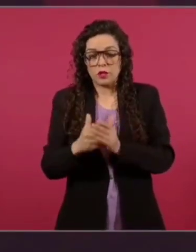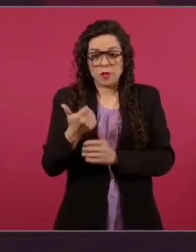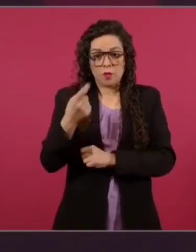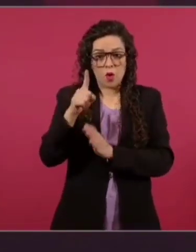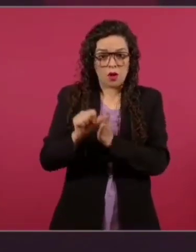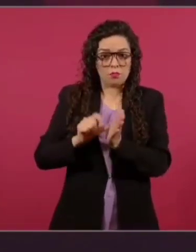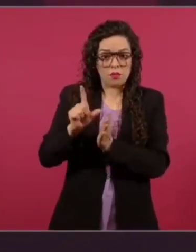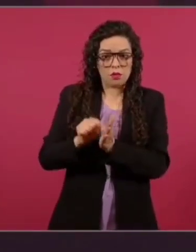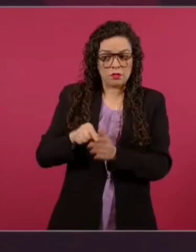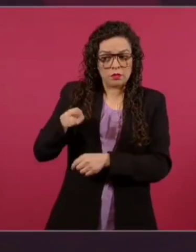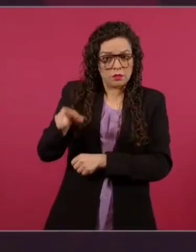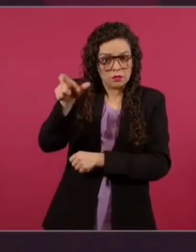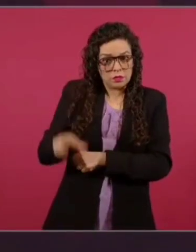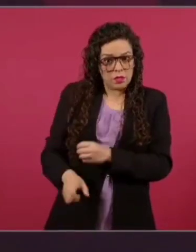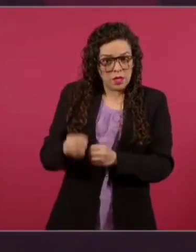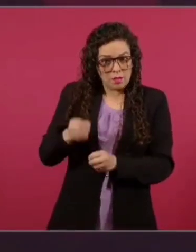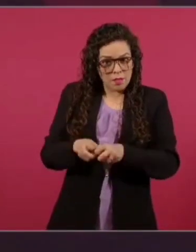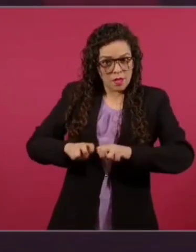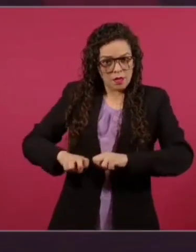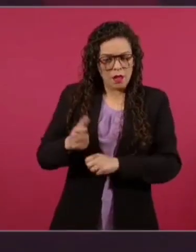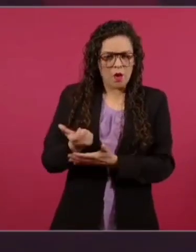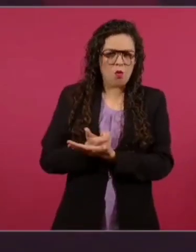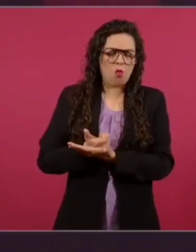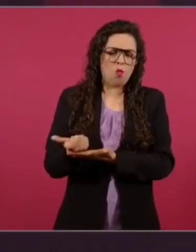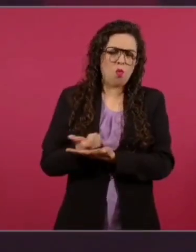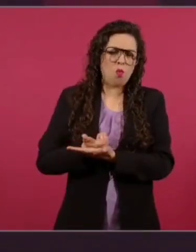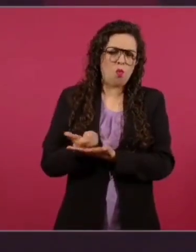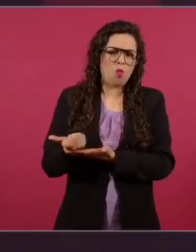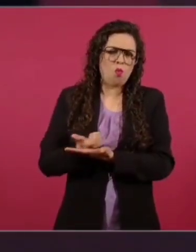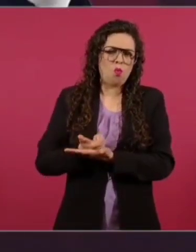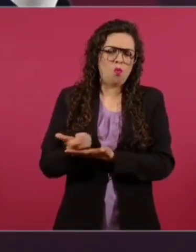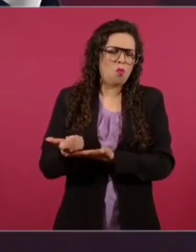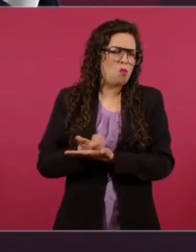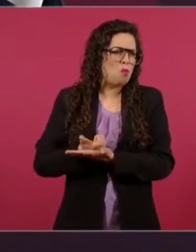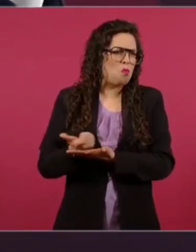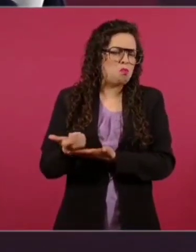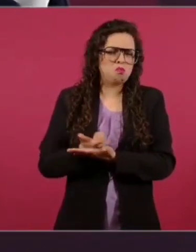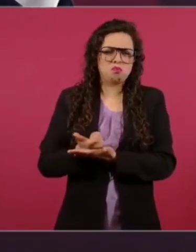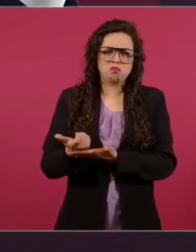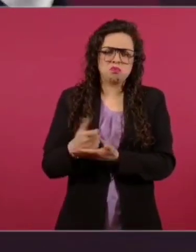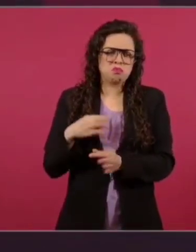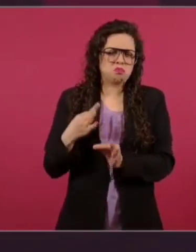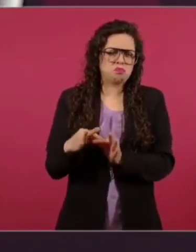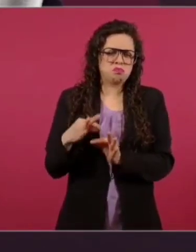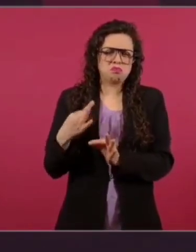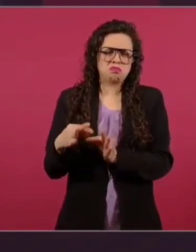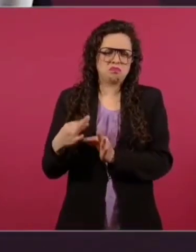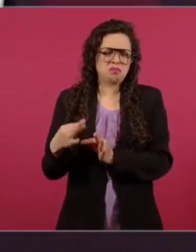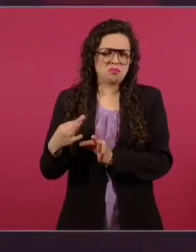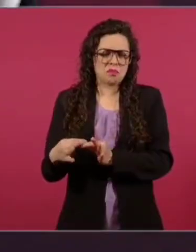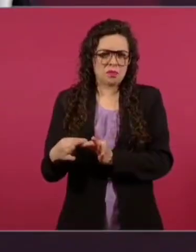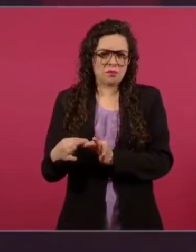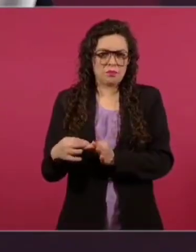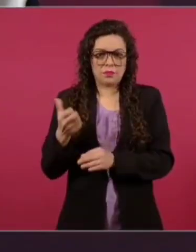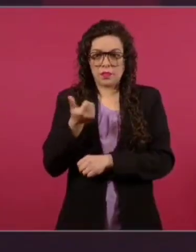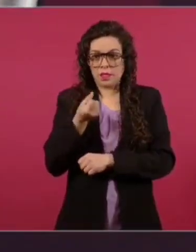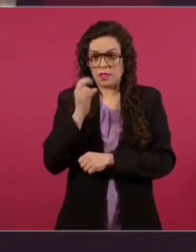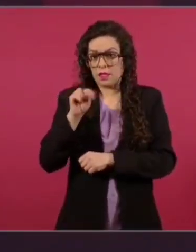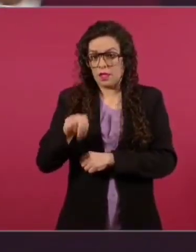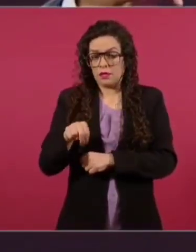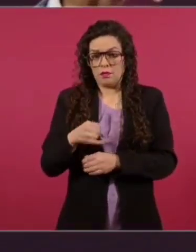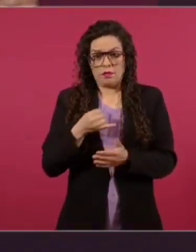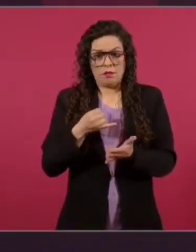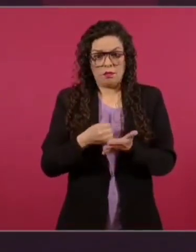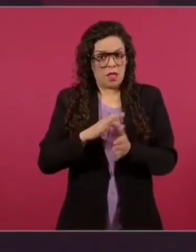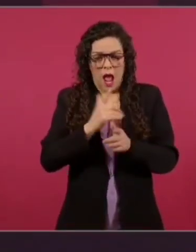libres, como 250 mil pesos mensuales,